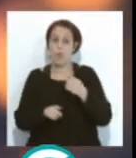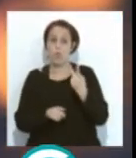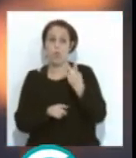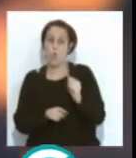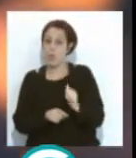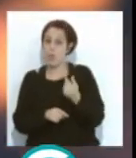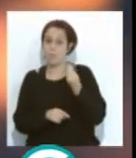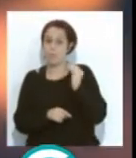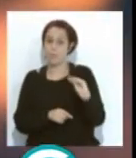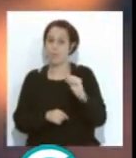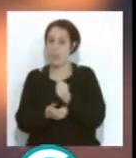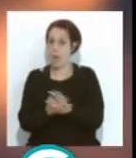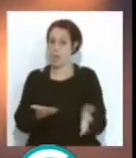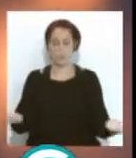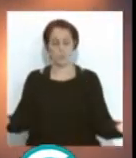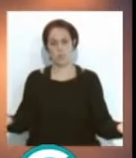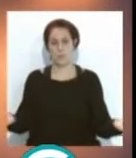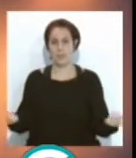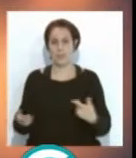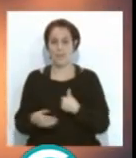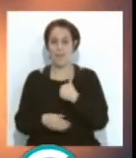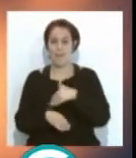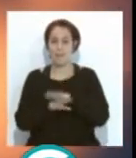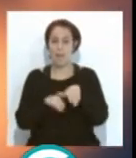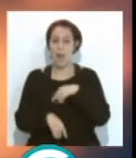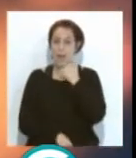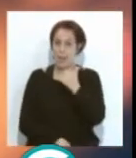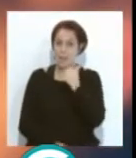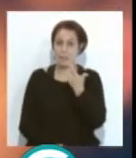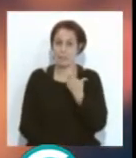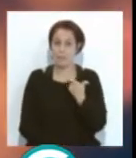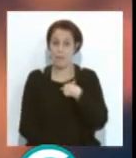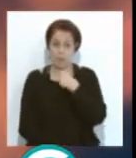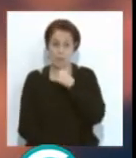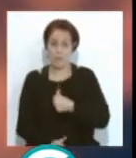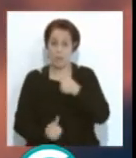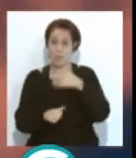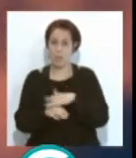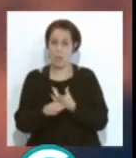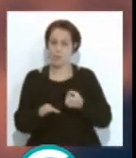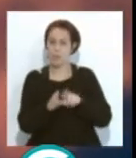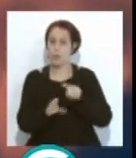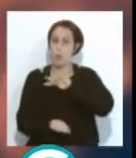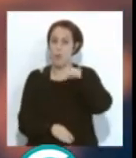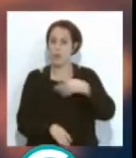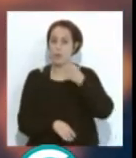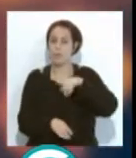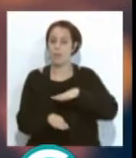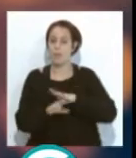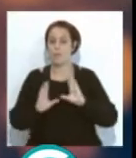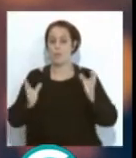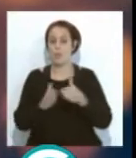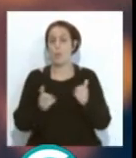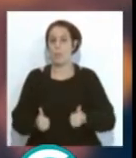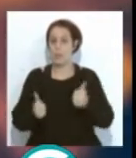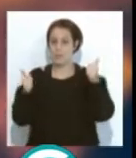días gratuitamente y las semifinales las hacen más fáciles para entrar y los cuartos también porque meten más agrupaciones. Pero bueno, ¿eso